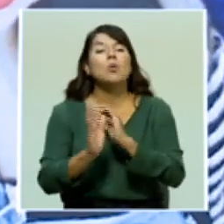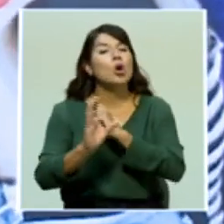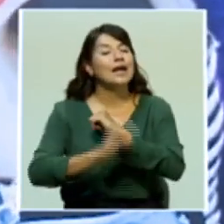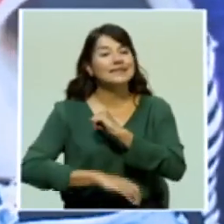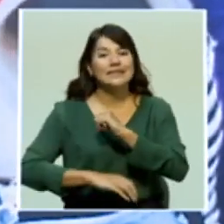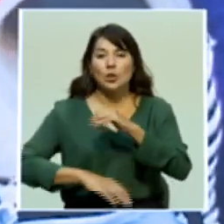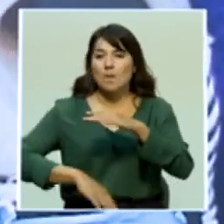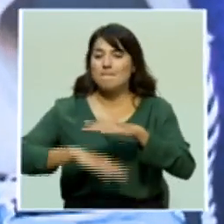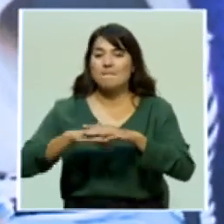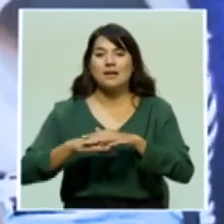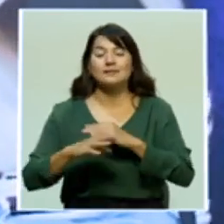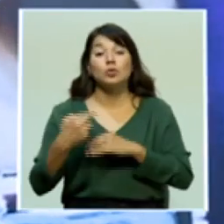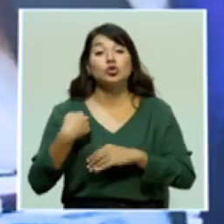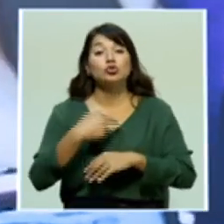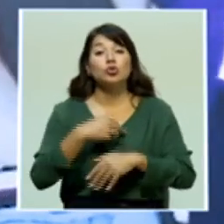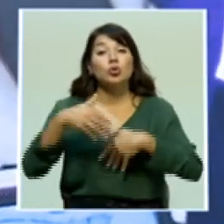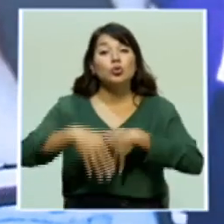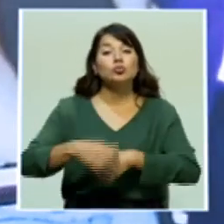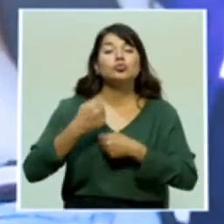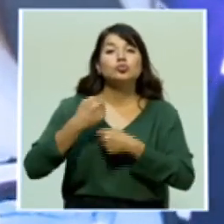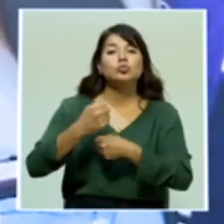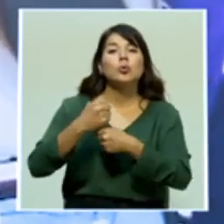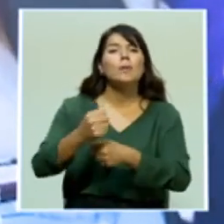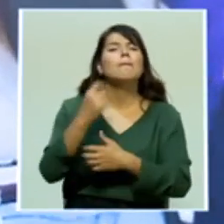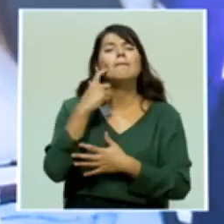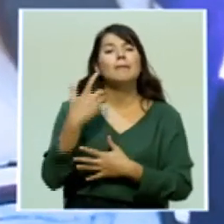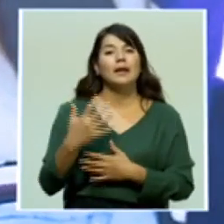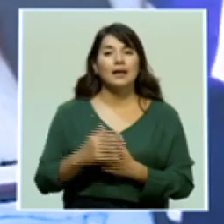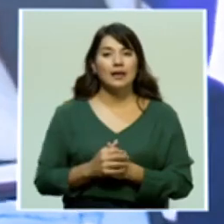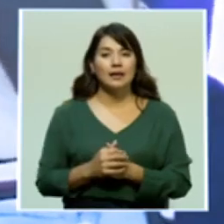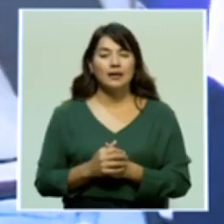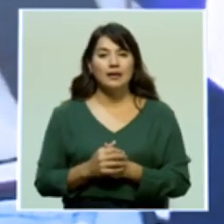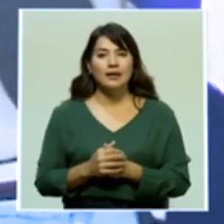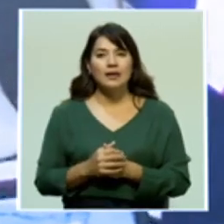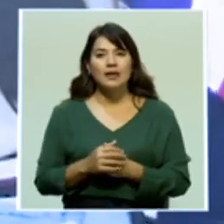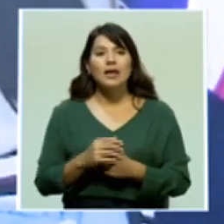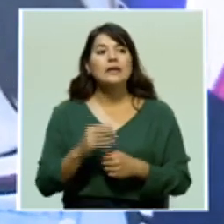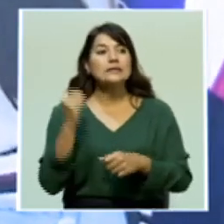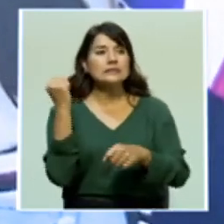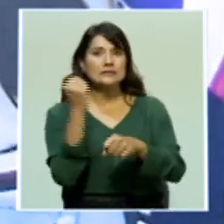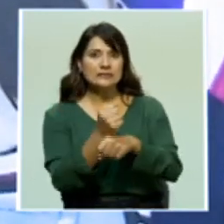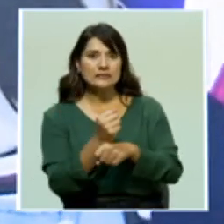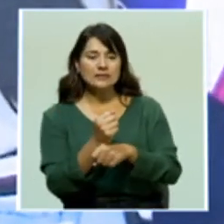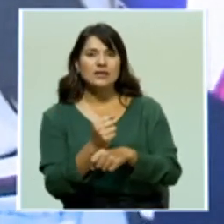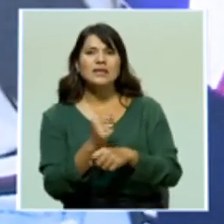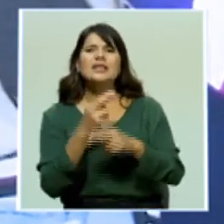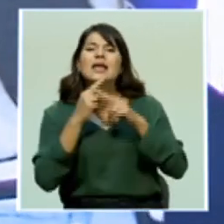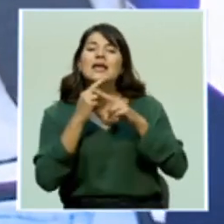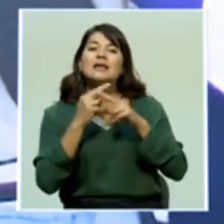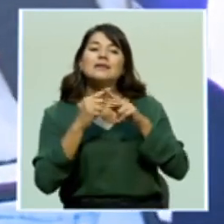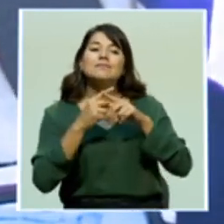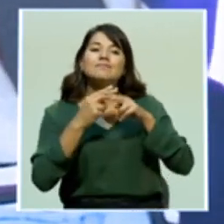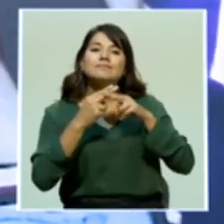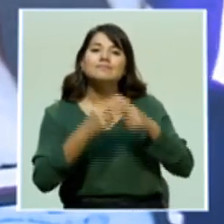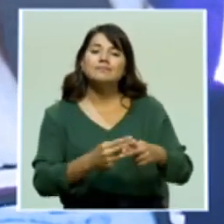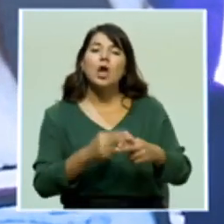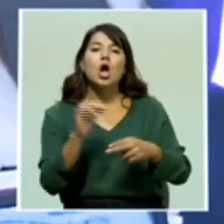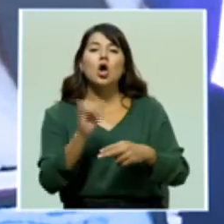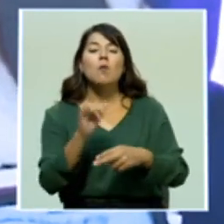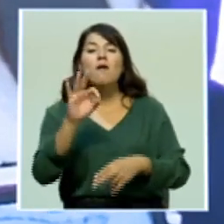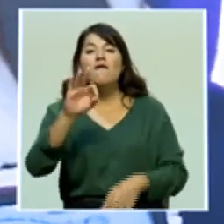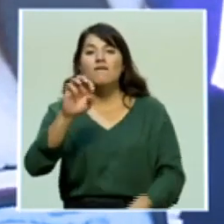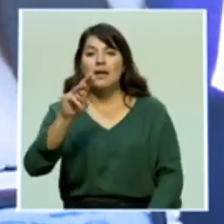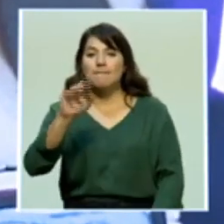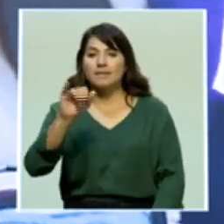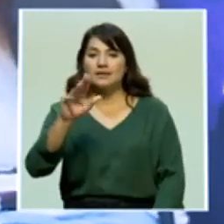La idea de esta marcha es que sean femicidios, no asesinatos, sino femicidios, porque nos están